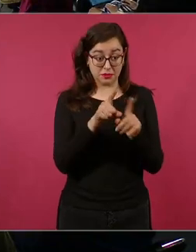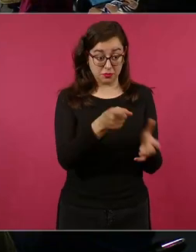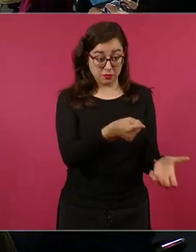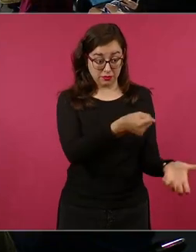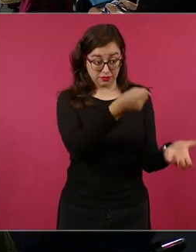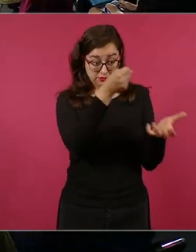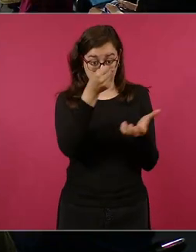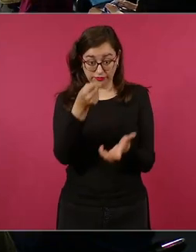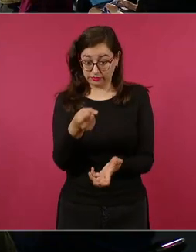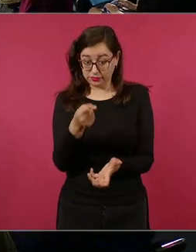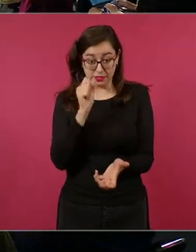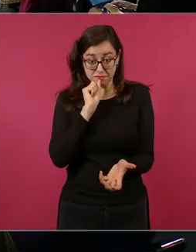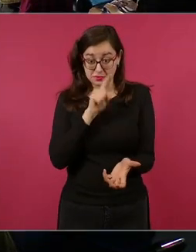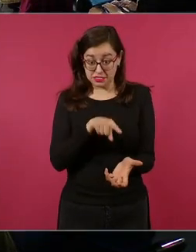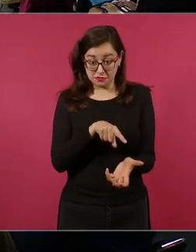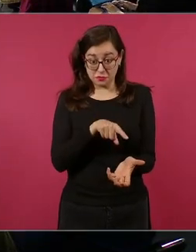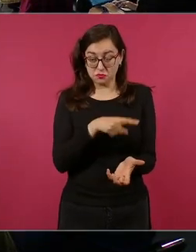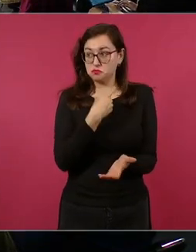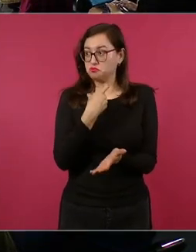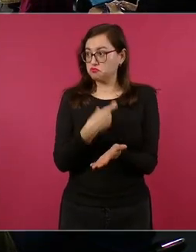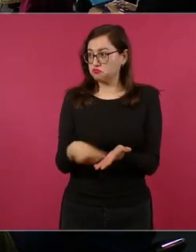gratuita a todo el pueblo